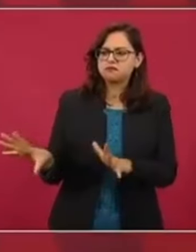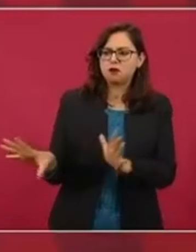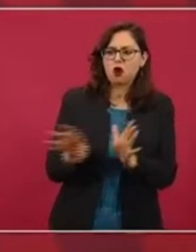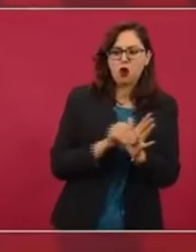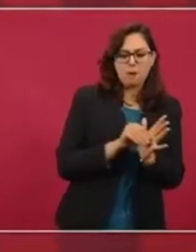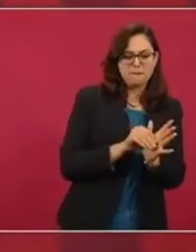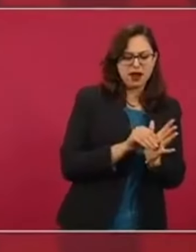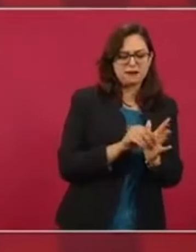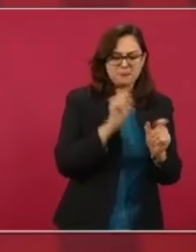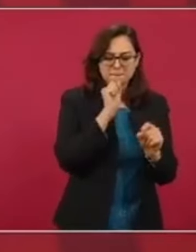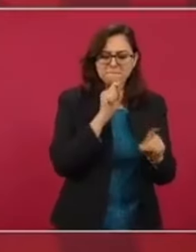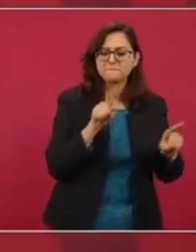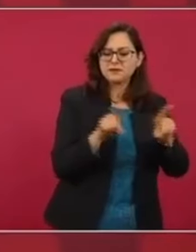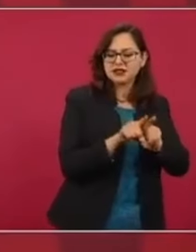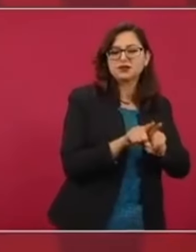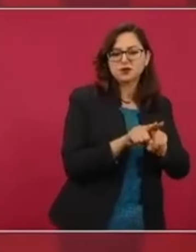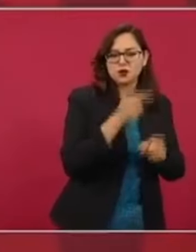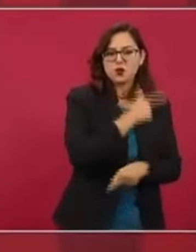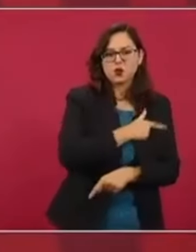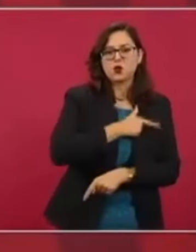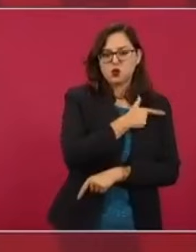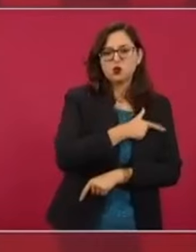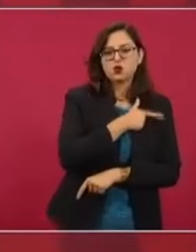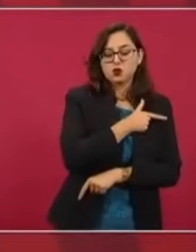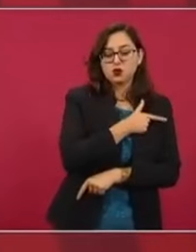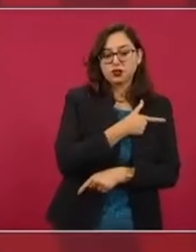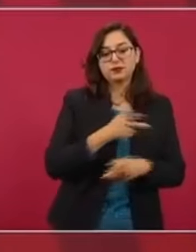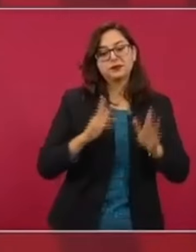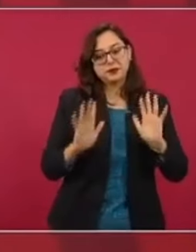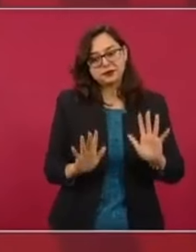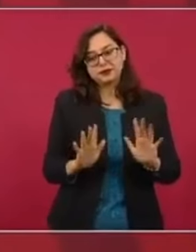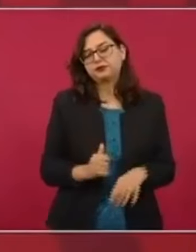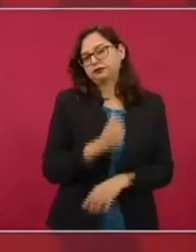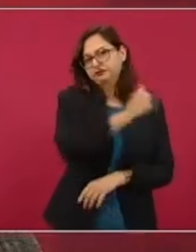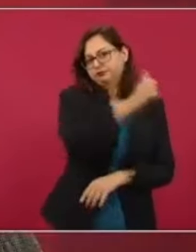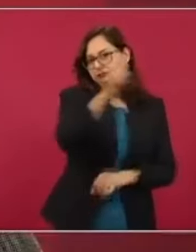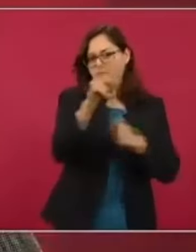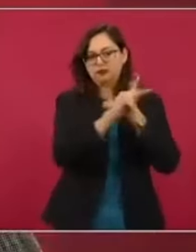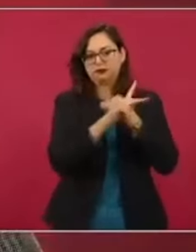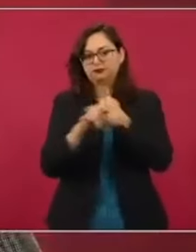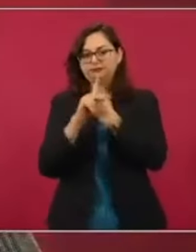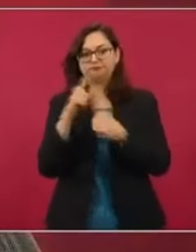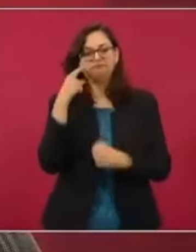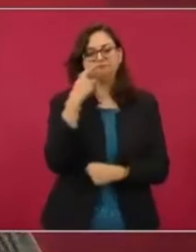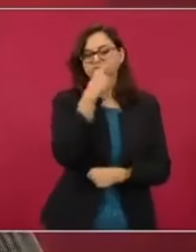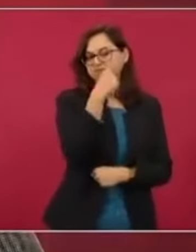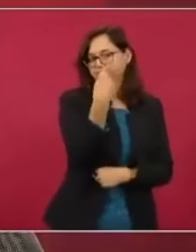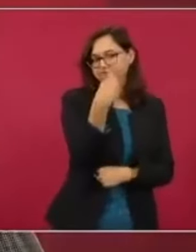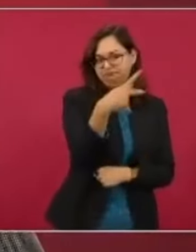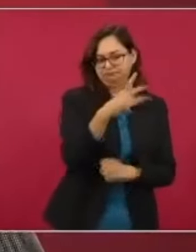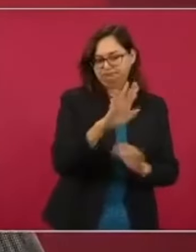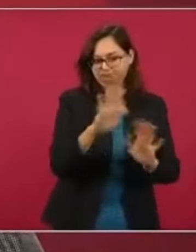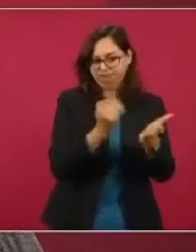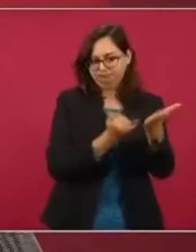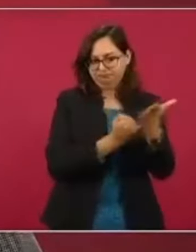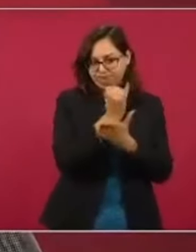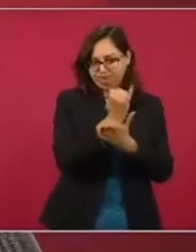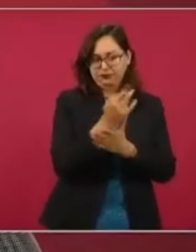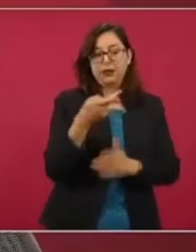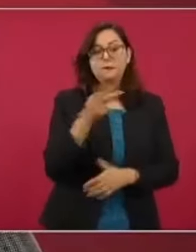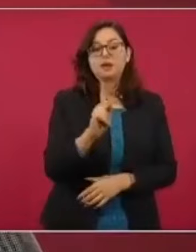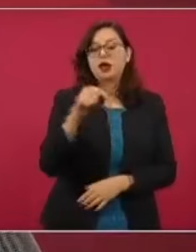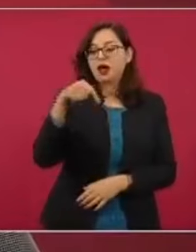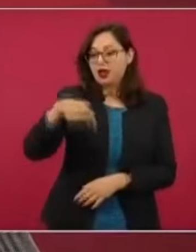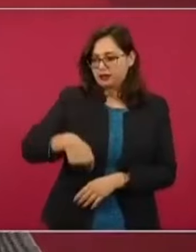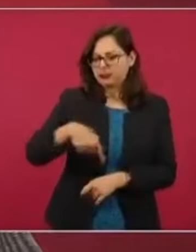acuerdo a esas mediciones. Esto, desde luego, es propio de cada país y de nuestro